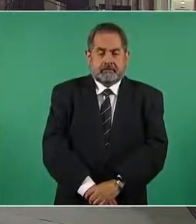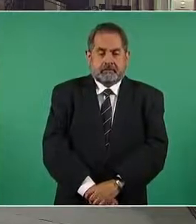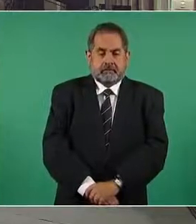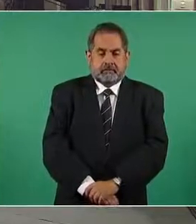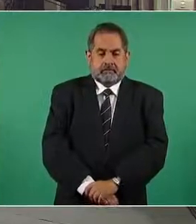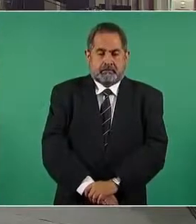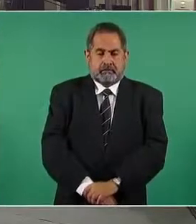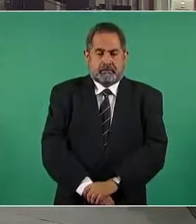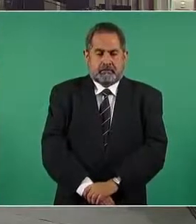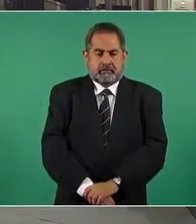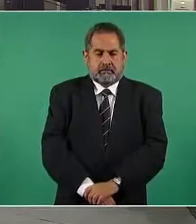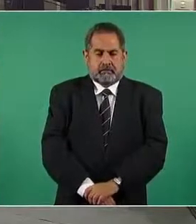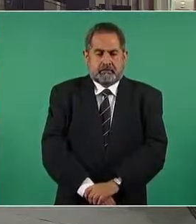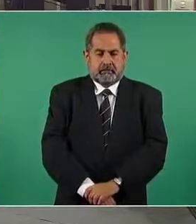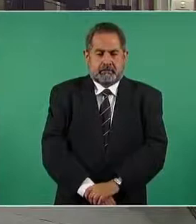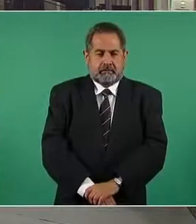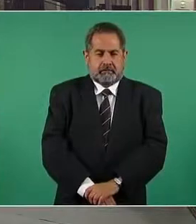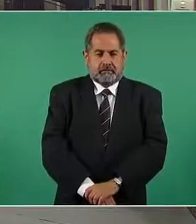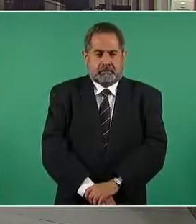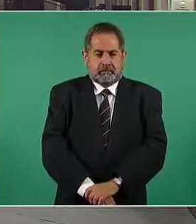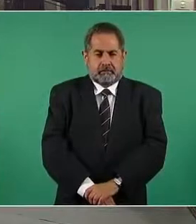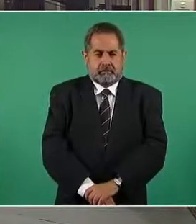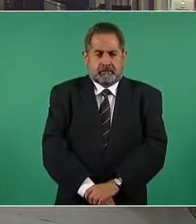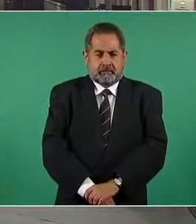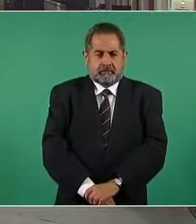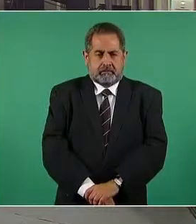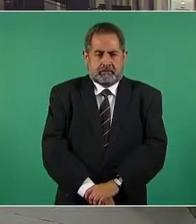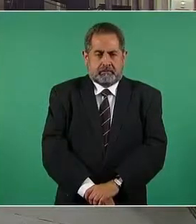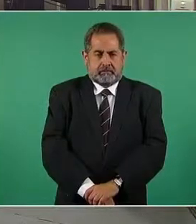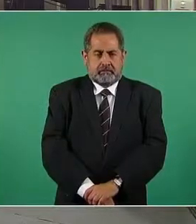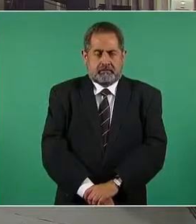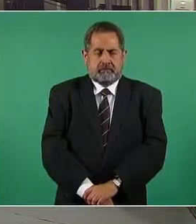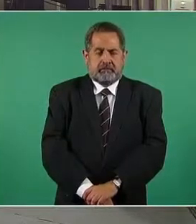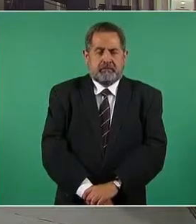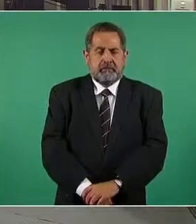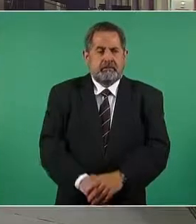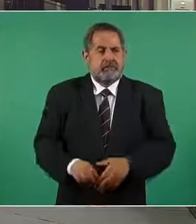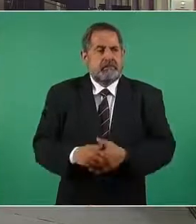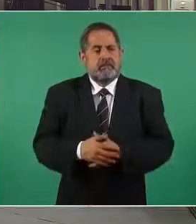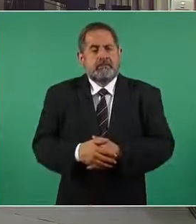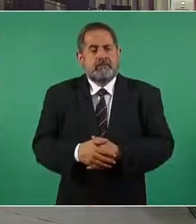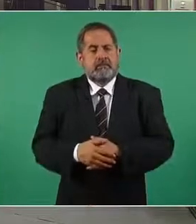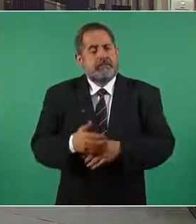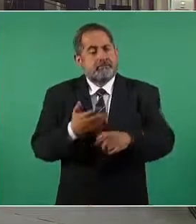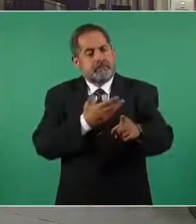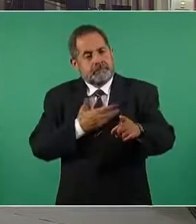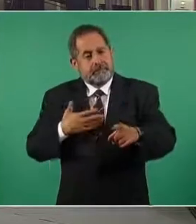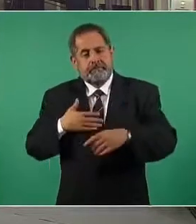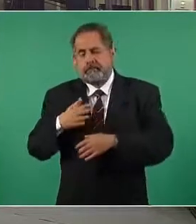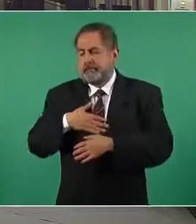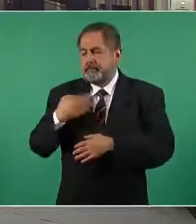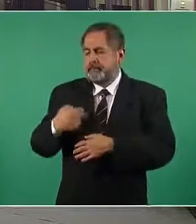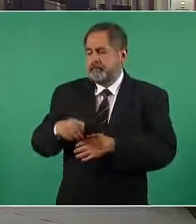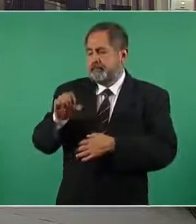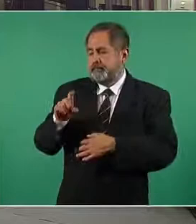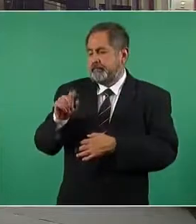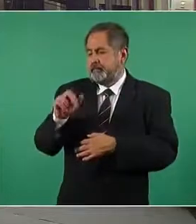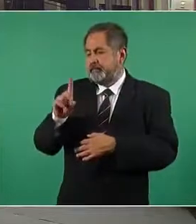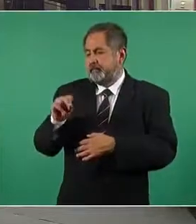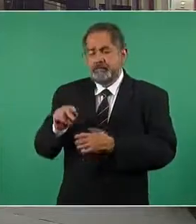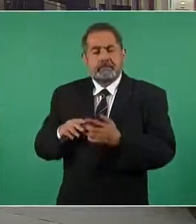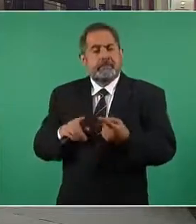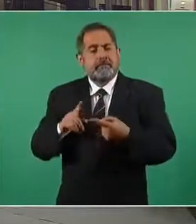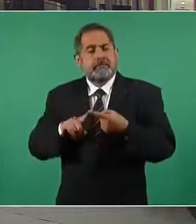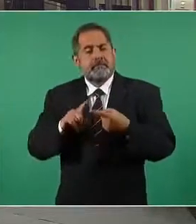buenos días señor buenos días señor presidente Eduardo Esquivel Ancona SDP Noticias mi